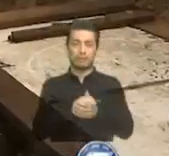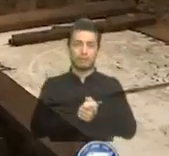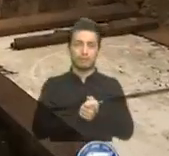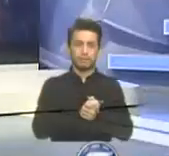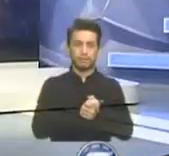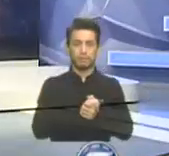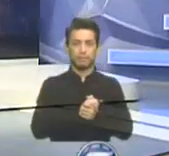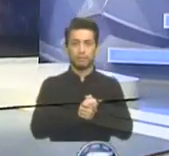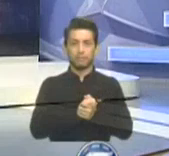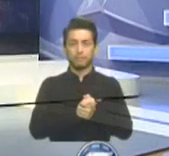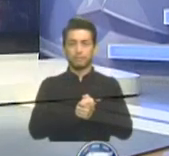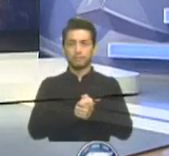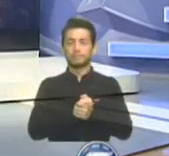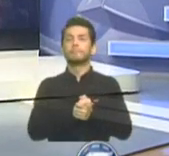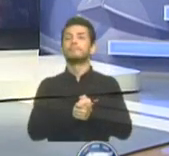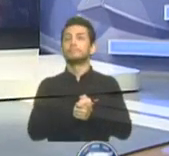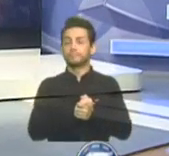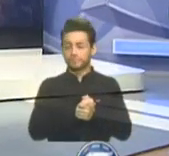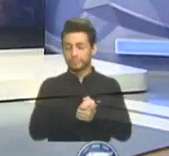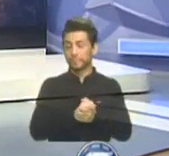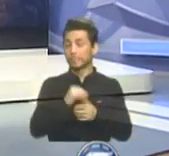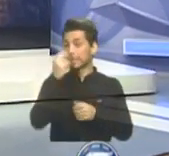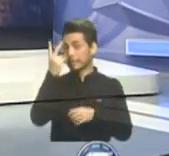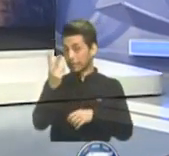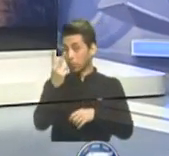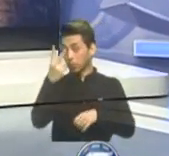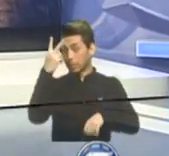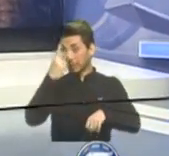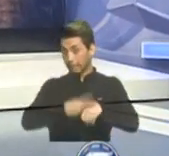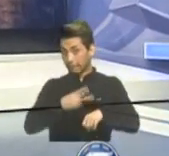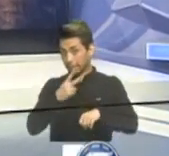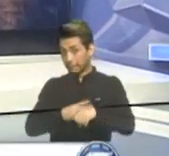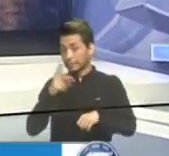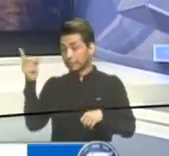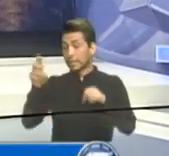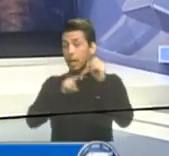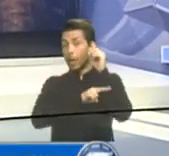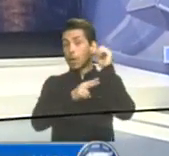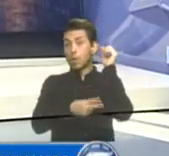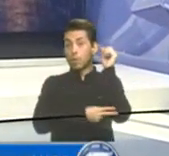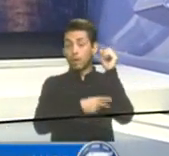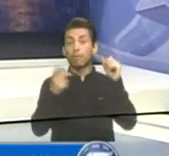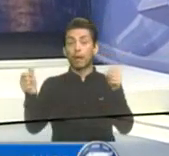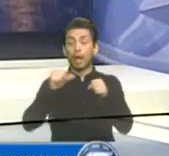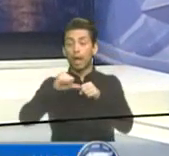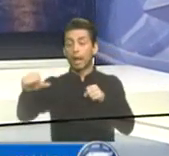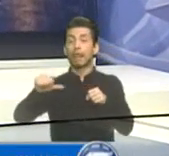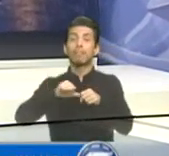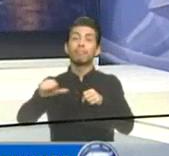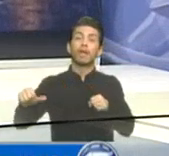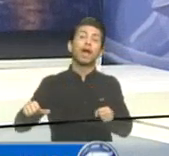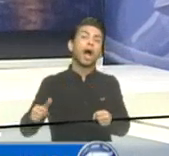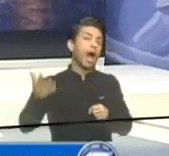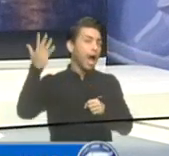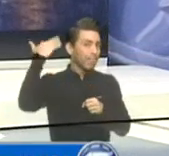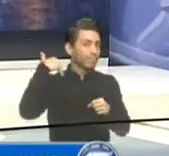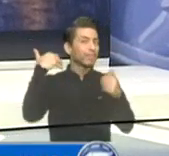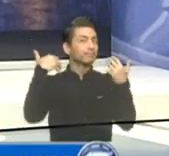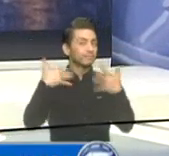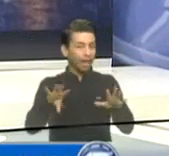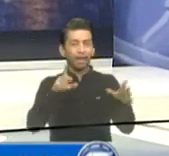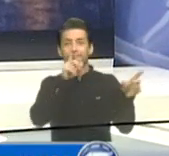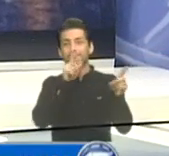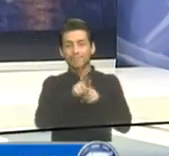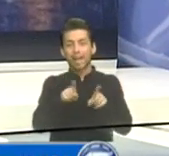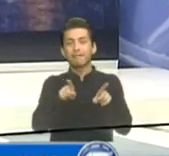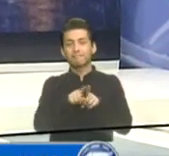Y por segunda ocasión en Huehuetenango se ve afectada una aldea que ya había sido también motivo